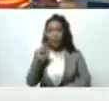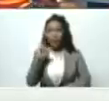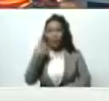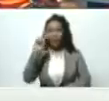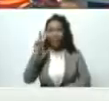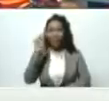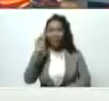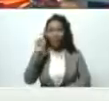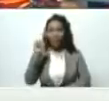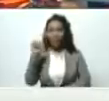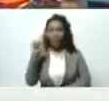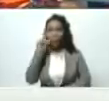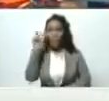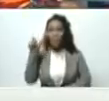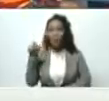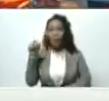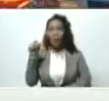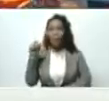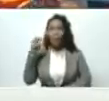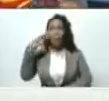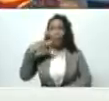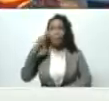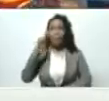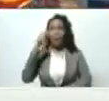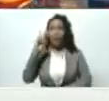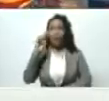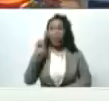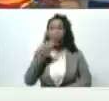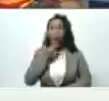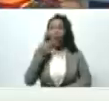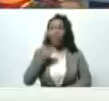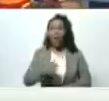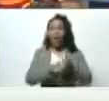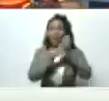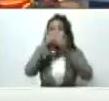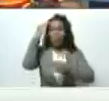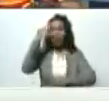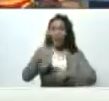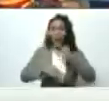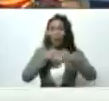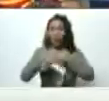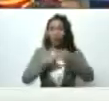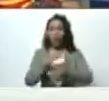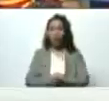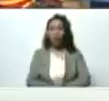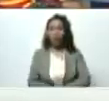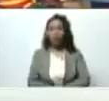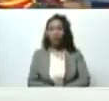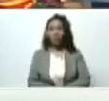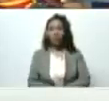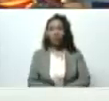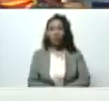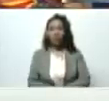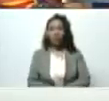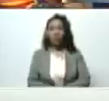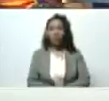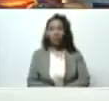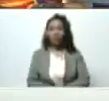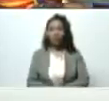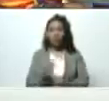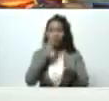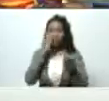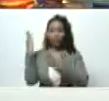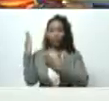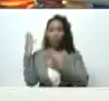Pedro Tellechea joven líder militar revolucionario allá está